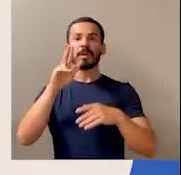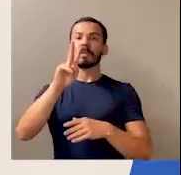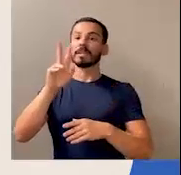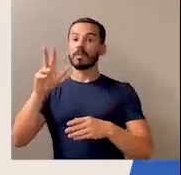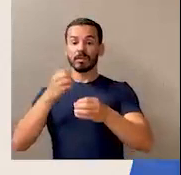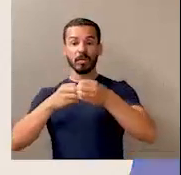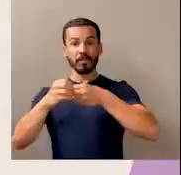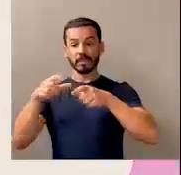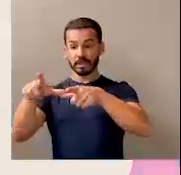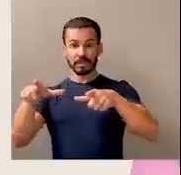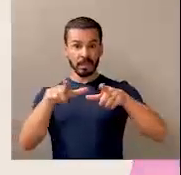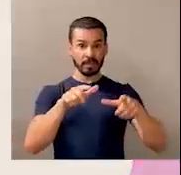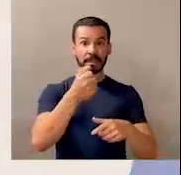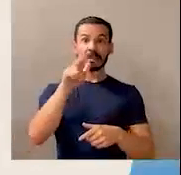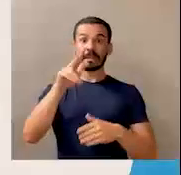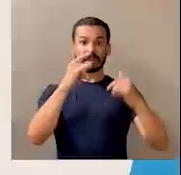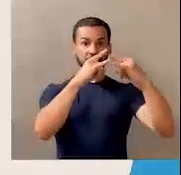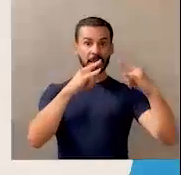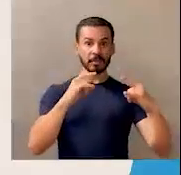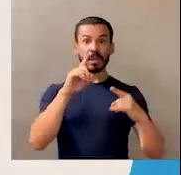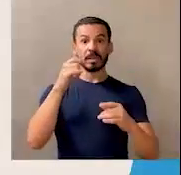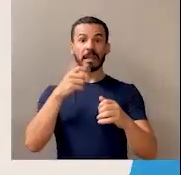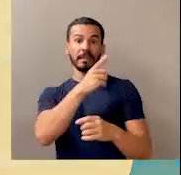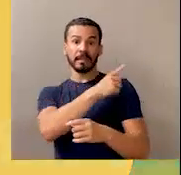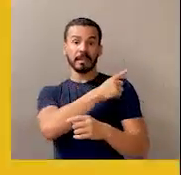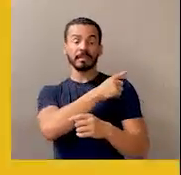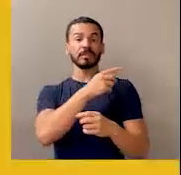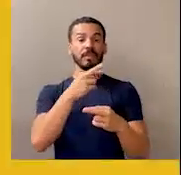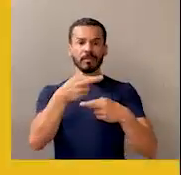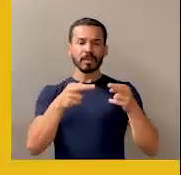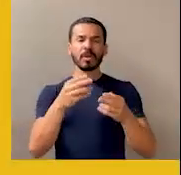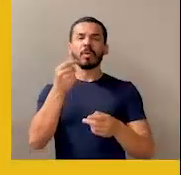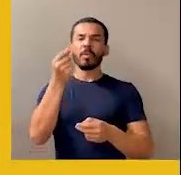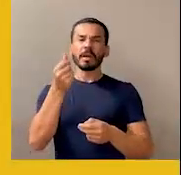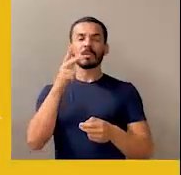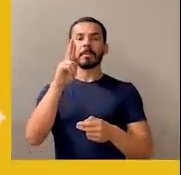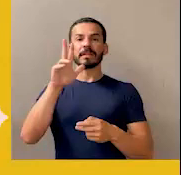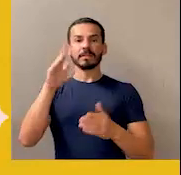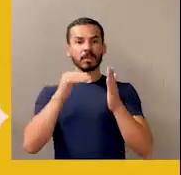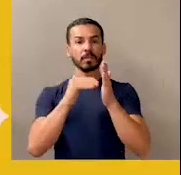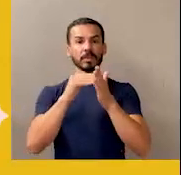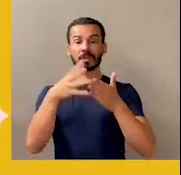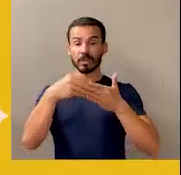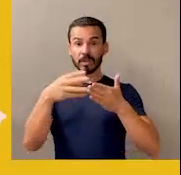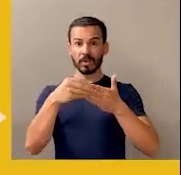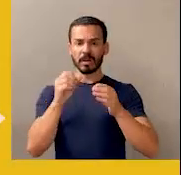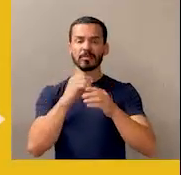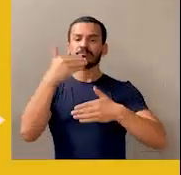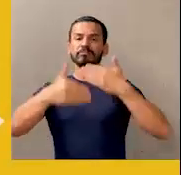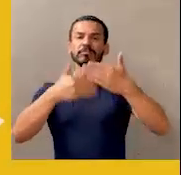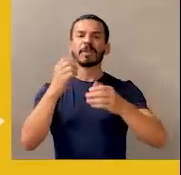oficinas locales, 13 albergues y una dirección regional, con un costo de 25 millones de dólares, a